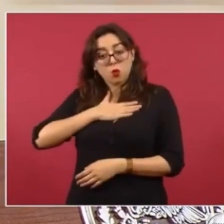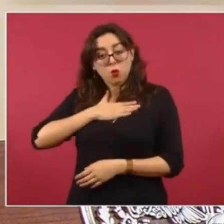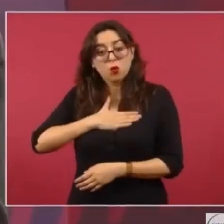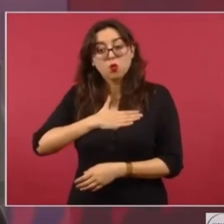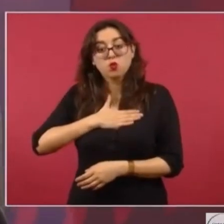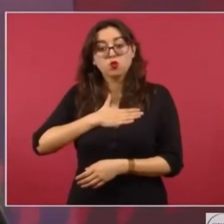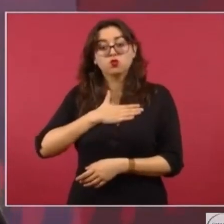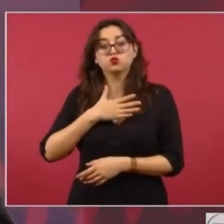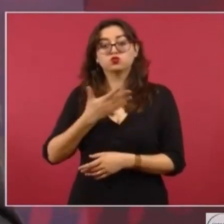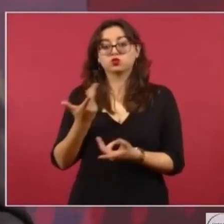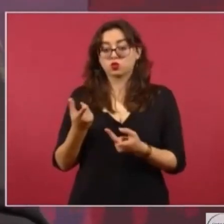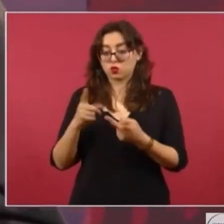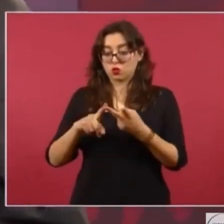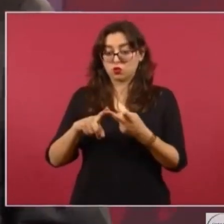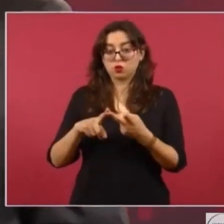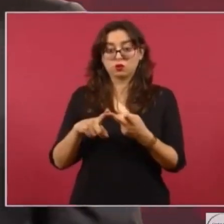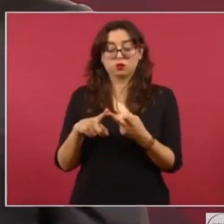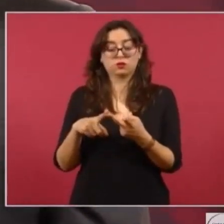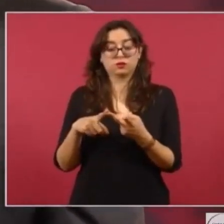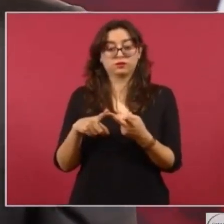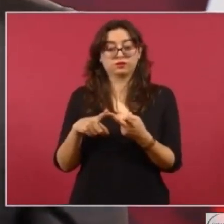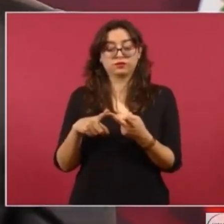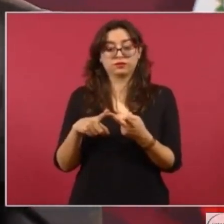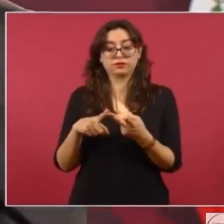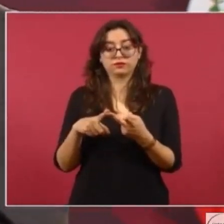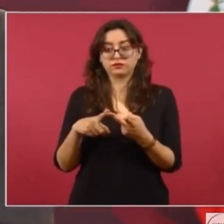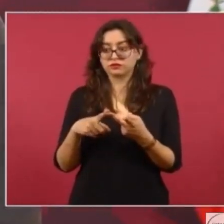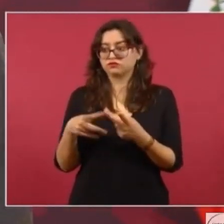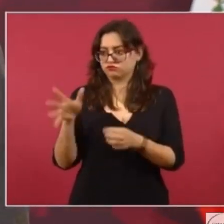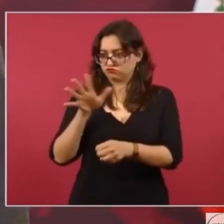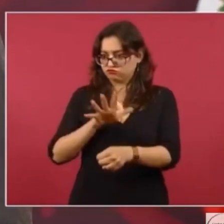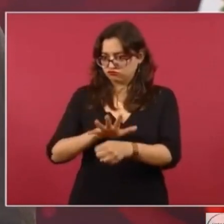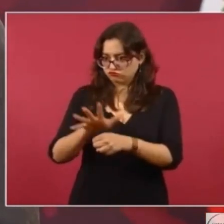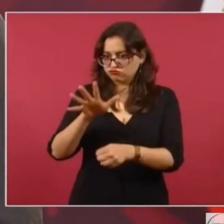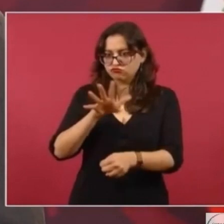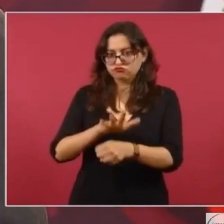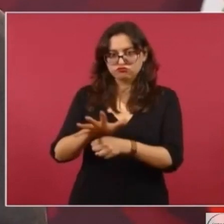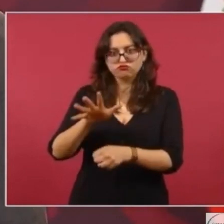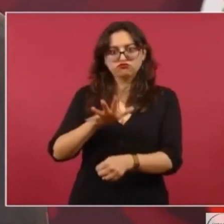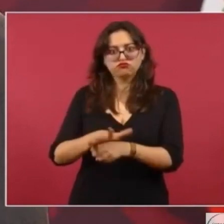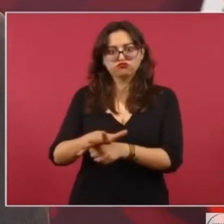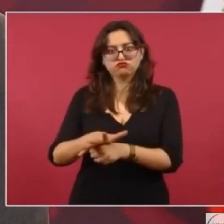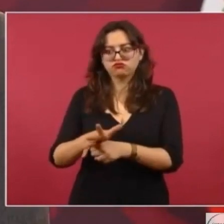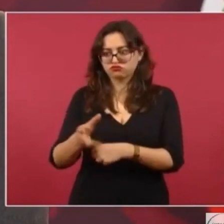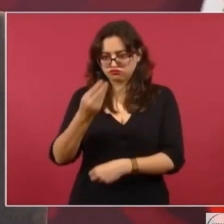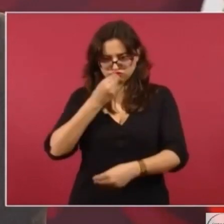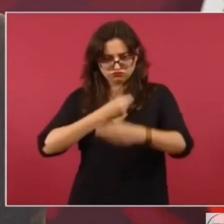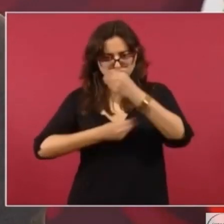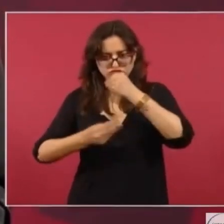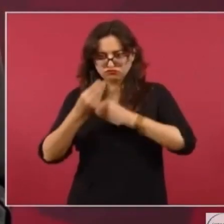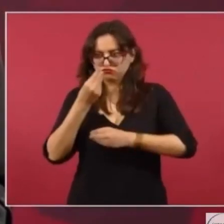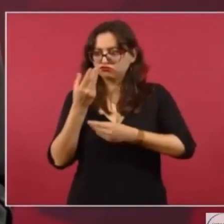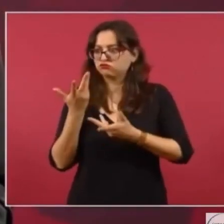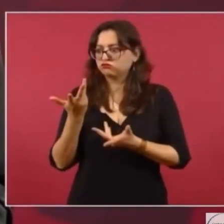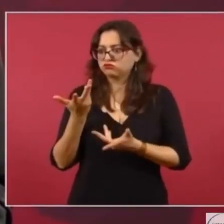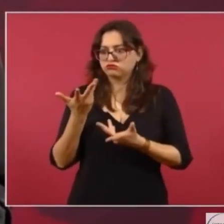debía alcanzar para satisfacer las necesidades